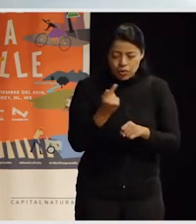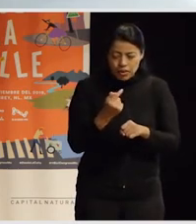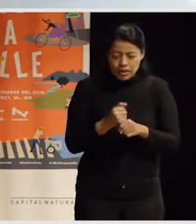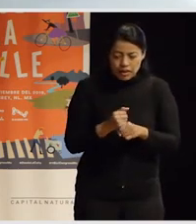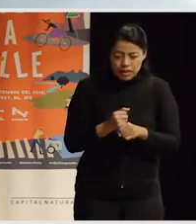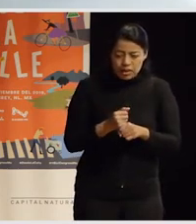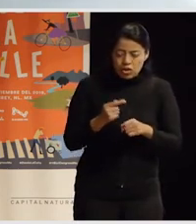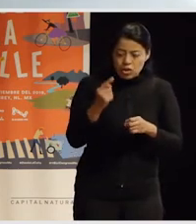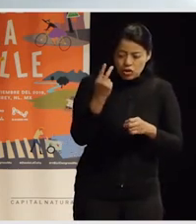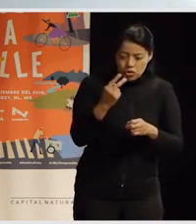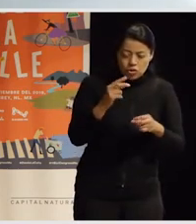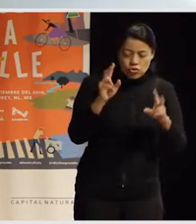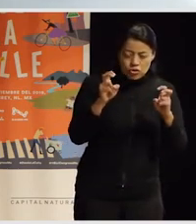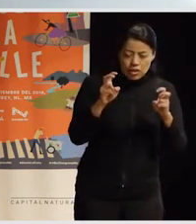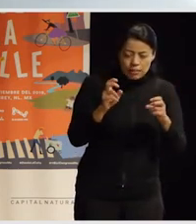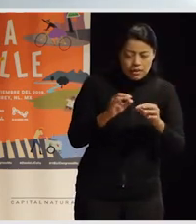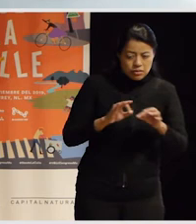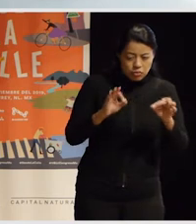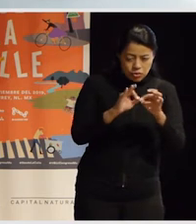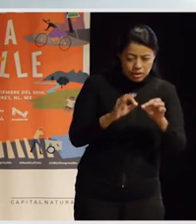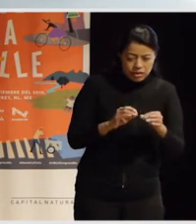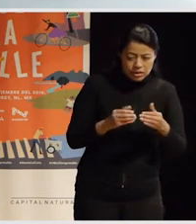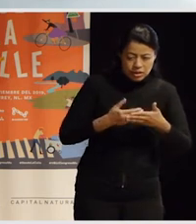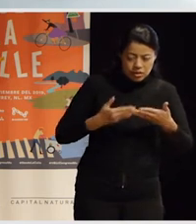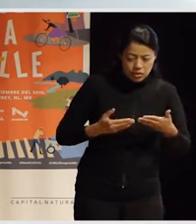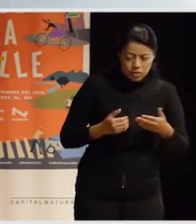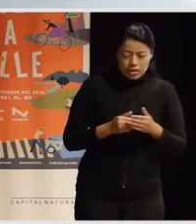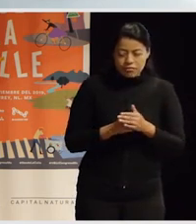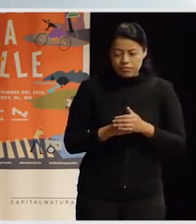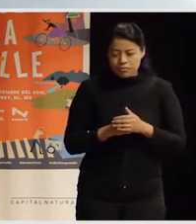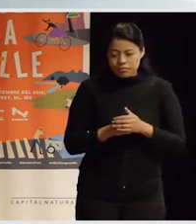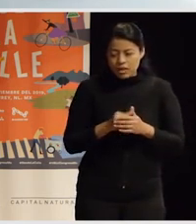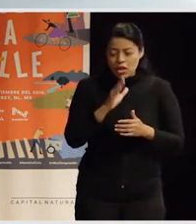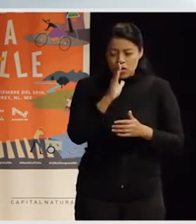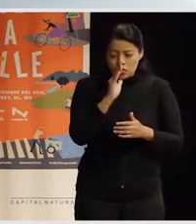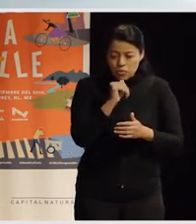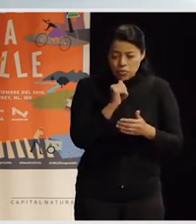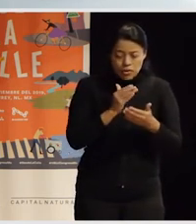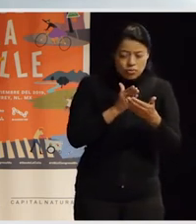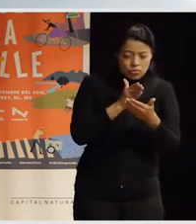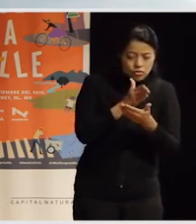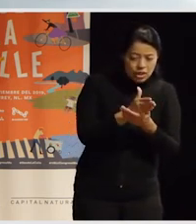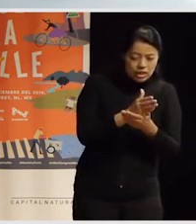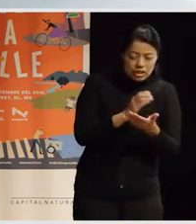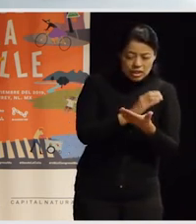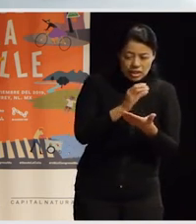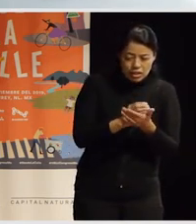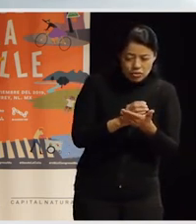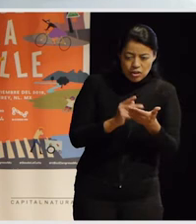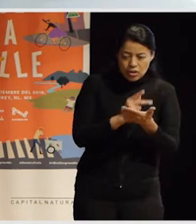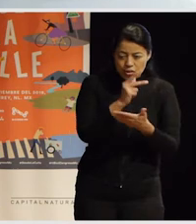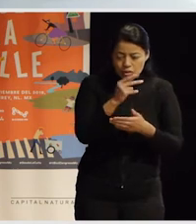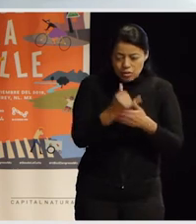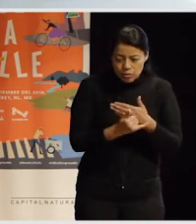dos cuestiones claves del sistema actual, ¿no? Uno, es el sistema patriarcal, es decir, no podemos seguir reproduciendo la ciudad o haciendo proyectos